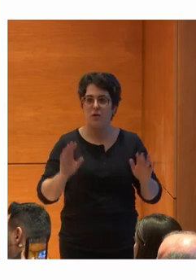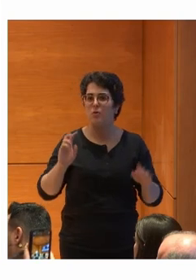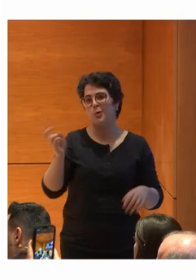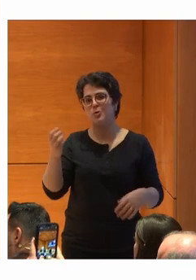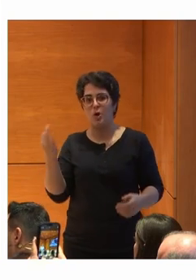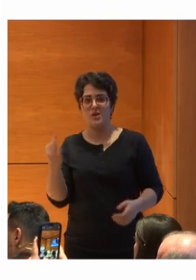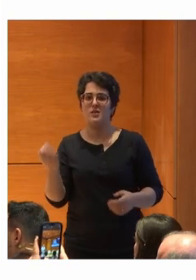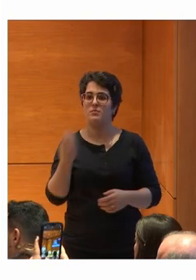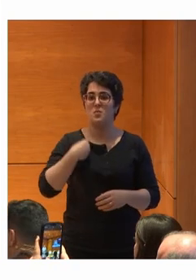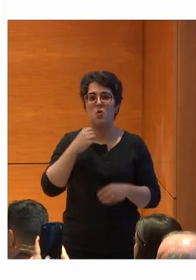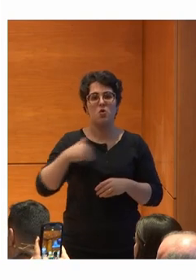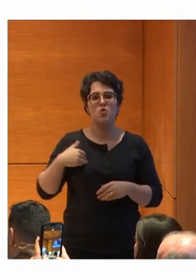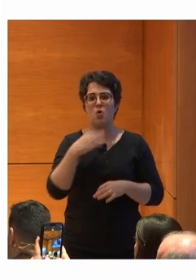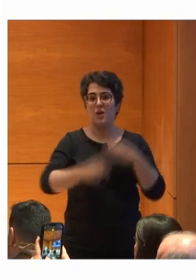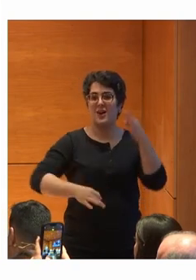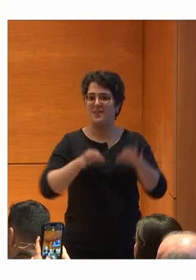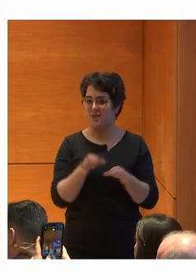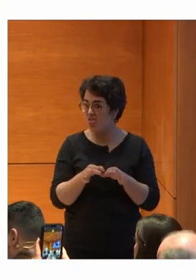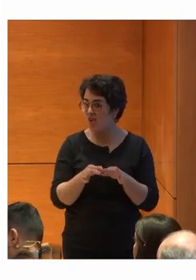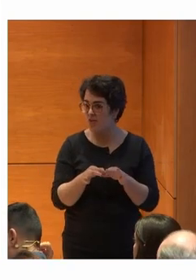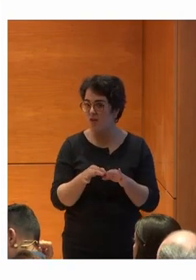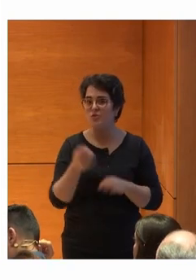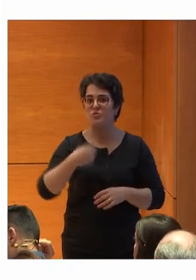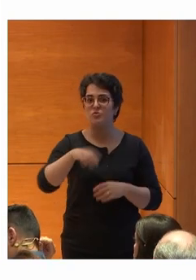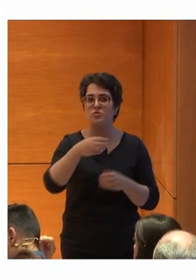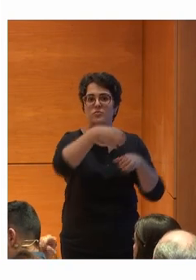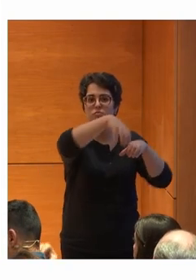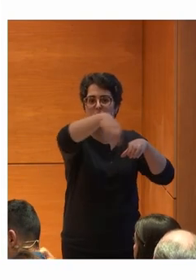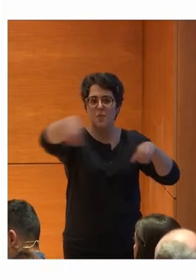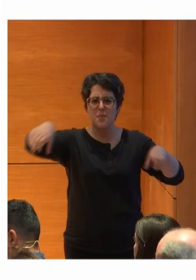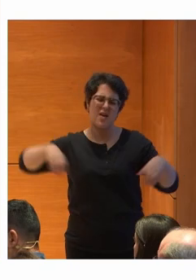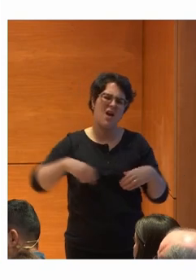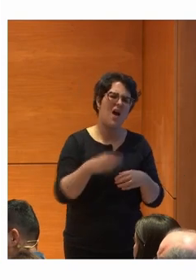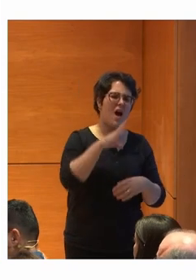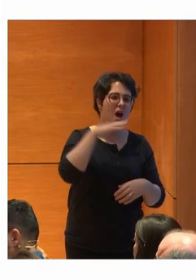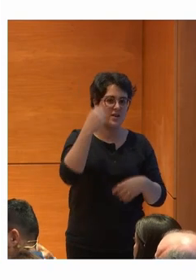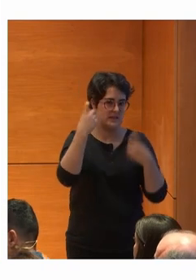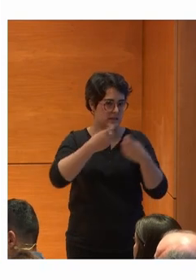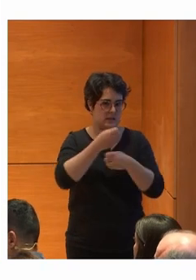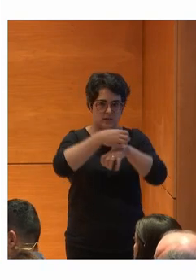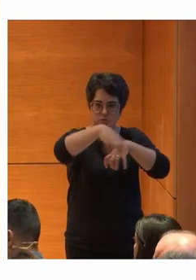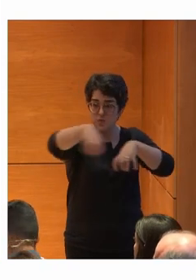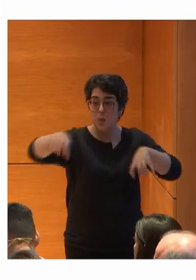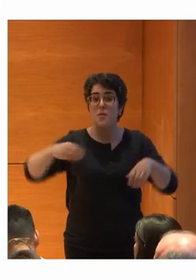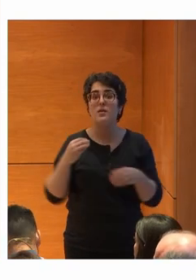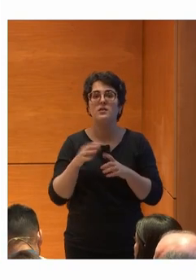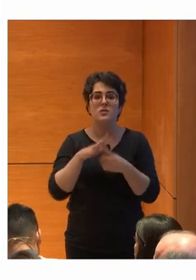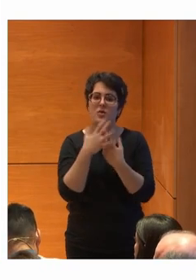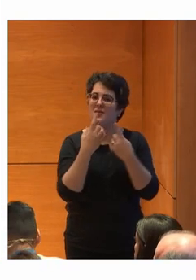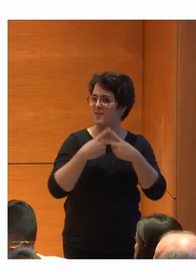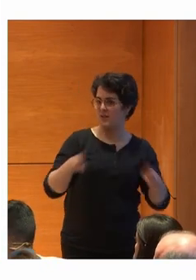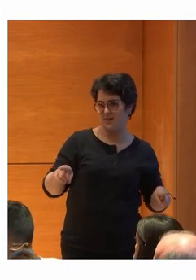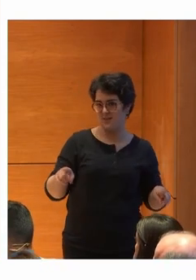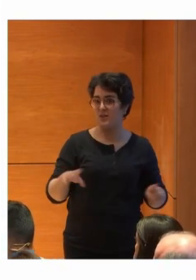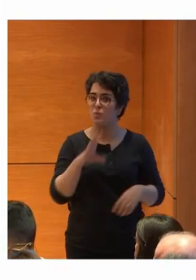Que como organización Distribuyamente Mil Alexas Que estamos ahora Y el contexto No es el mismo